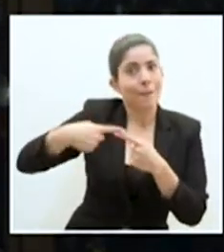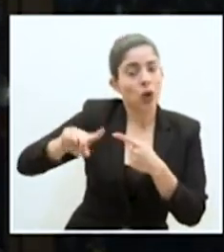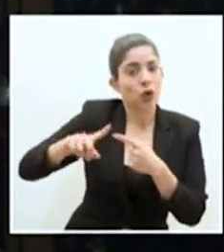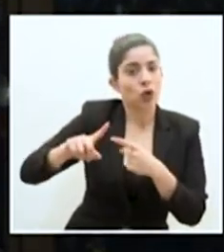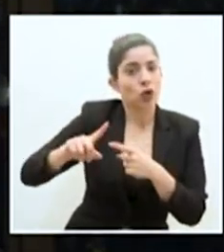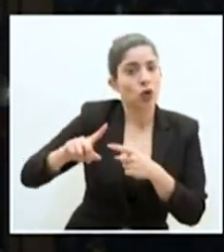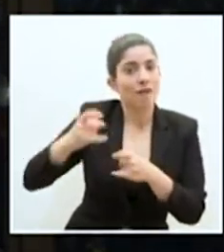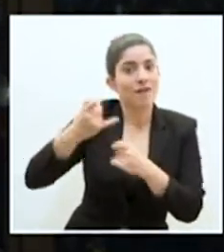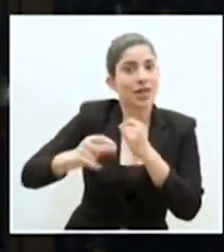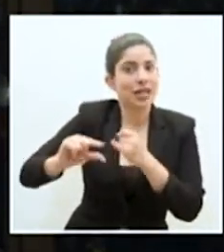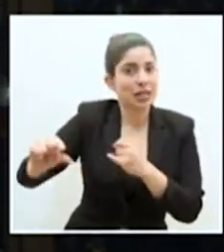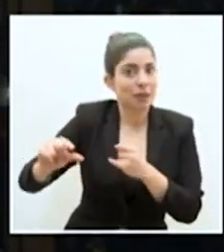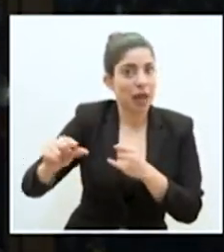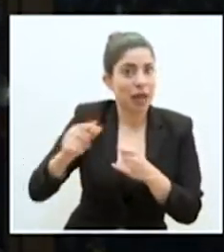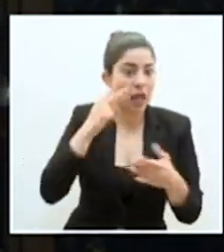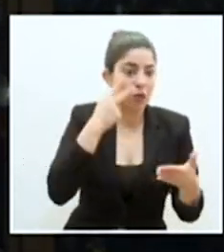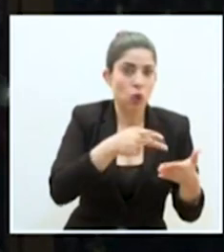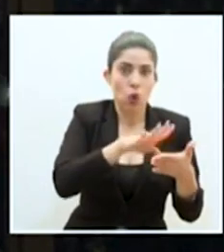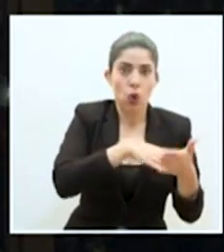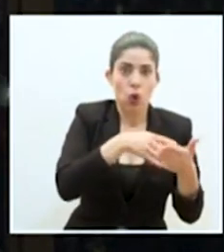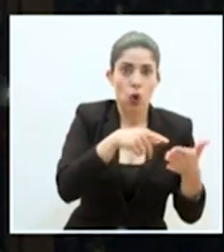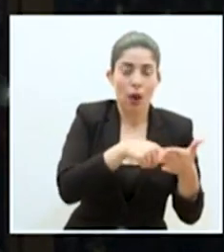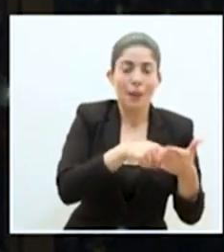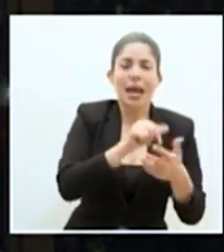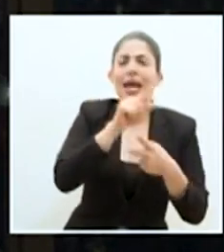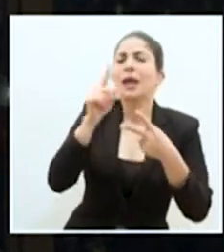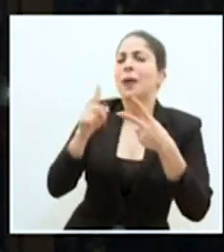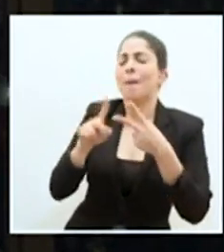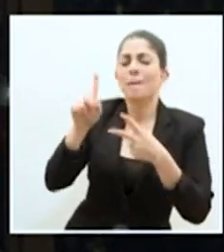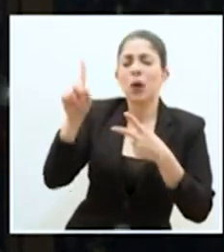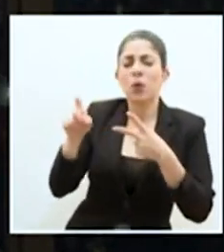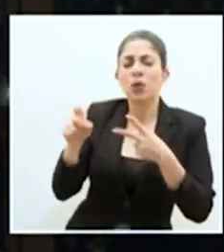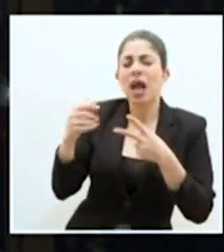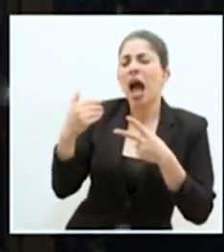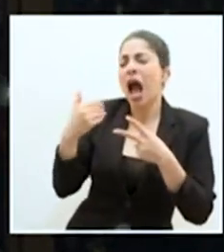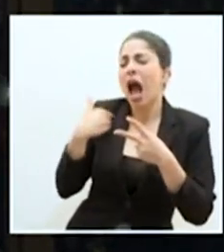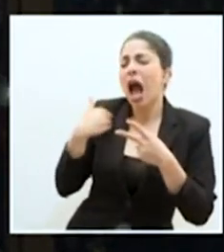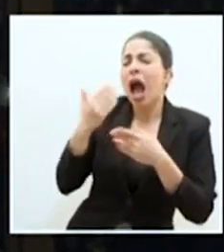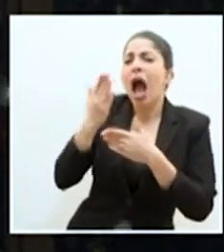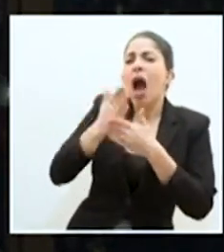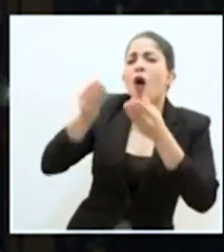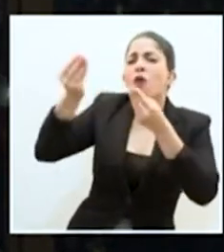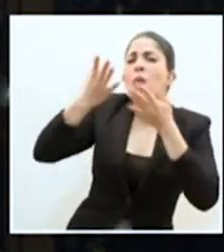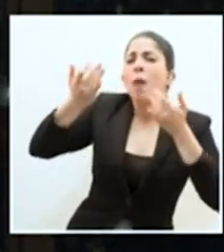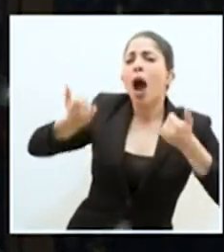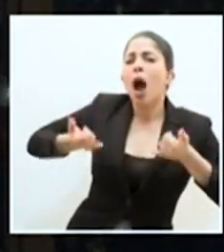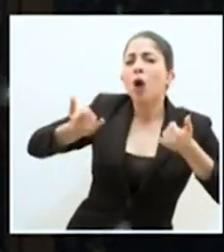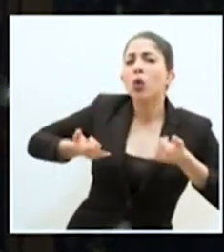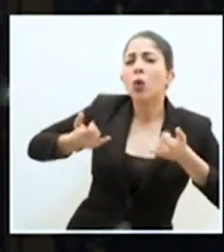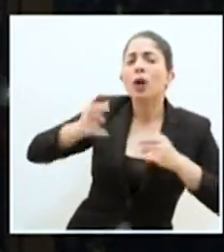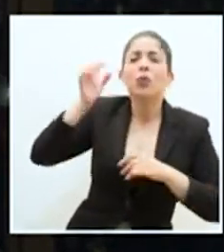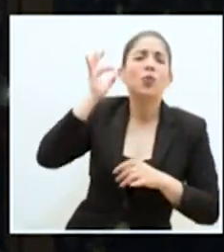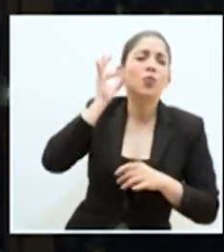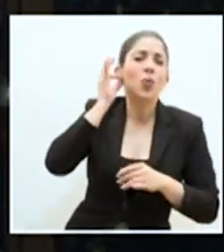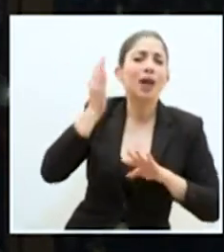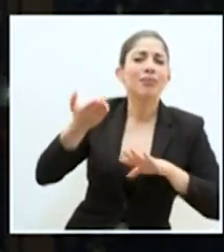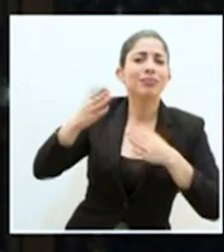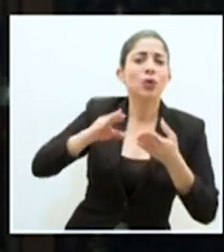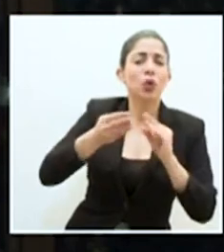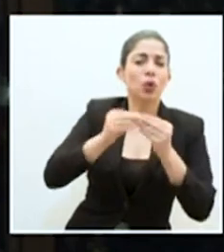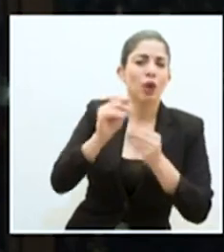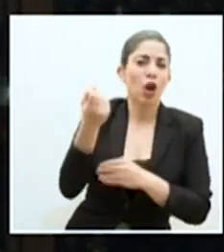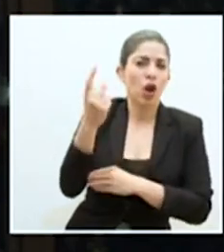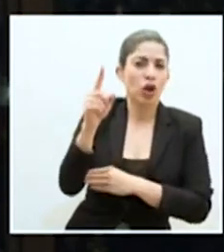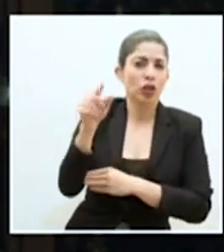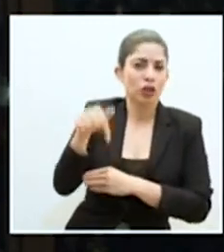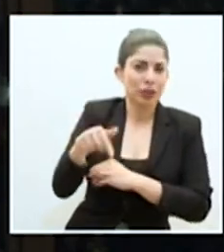el próximo fin de semana, según el cronograma. Y la otra consulta, si ha habido alguna actualización con el caso de la mujer fallecida, la número 11,